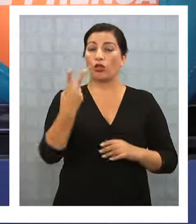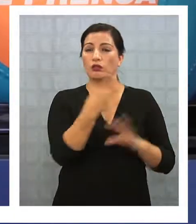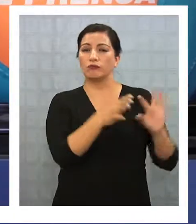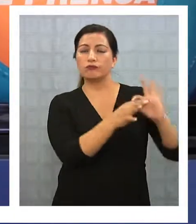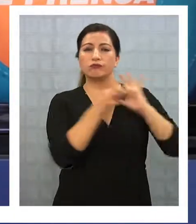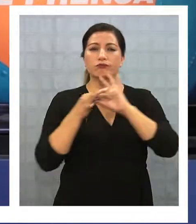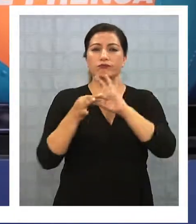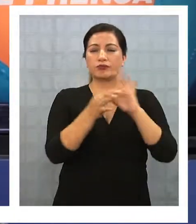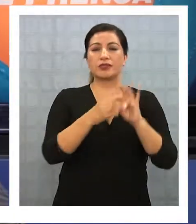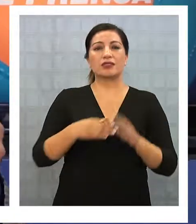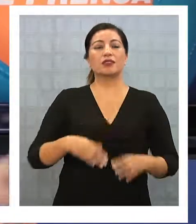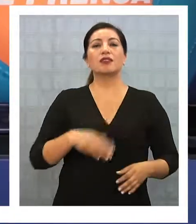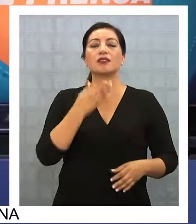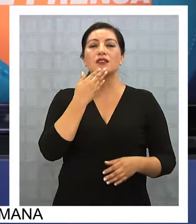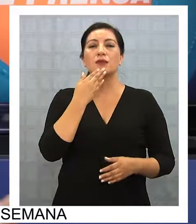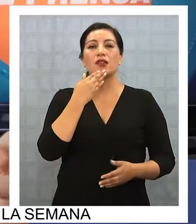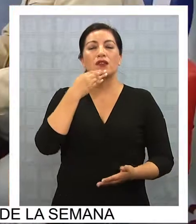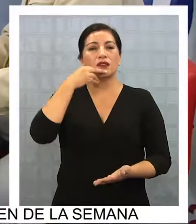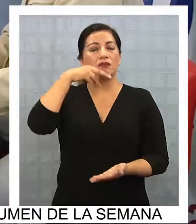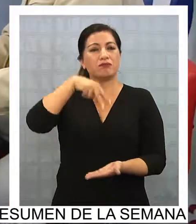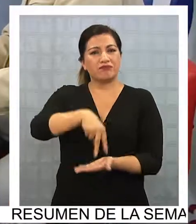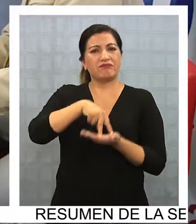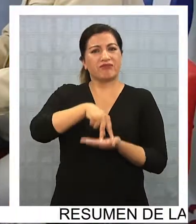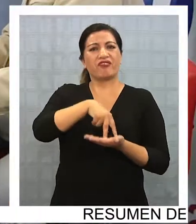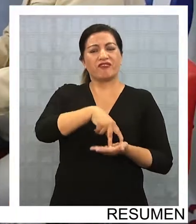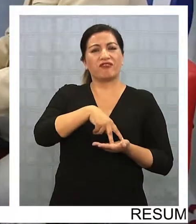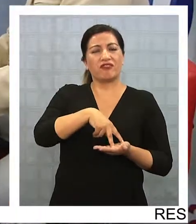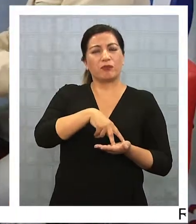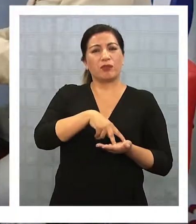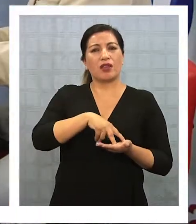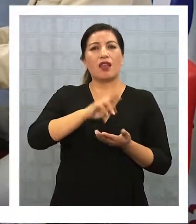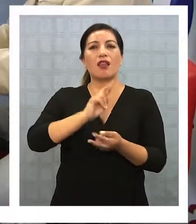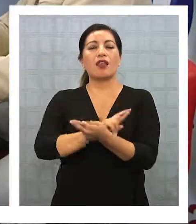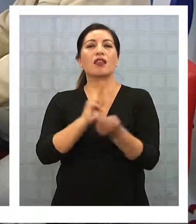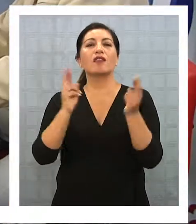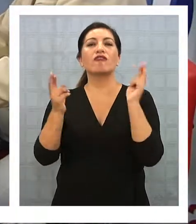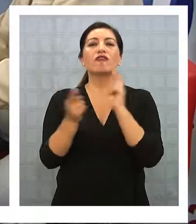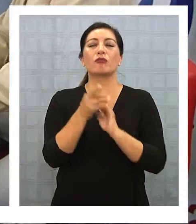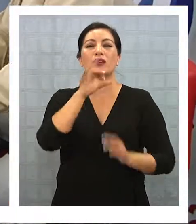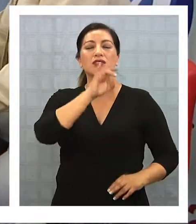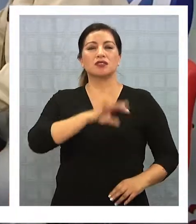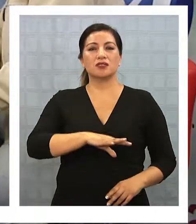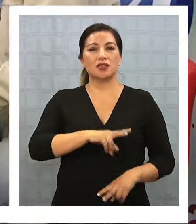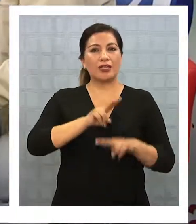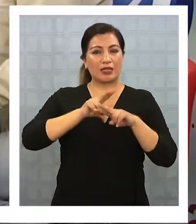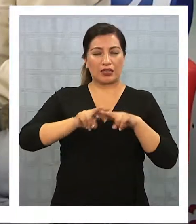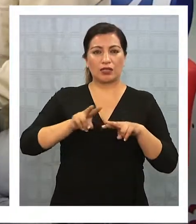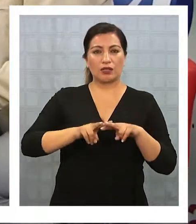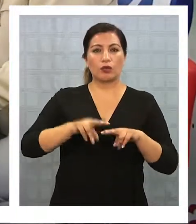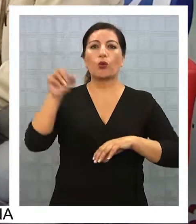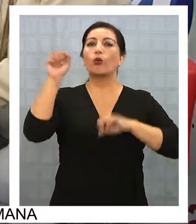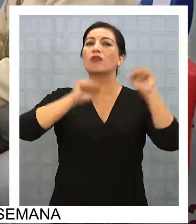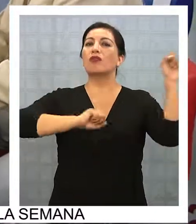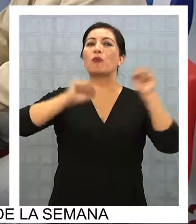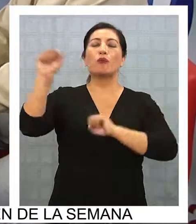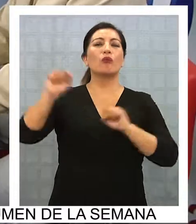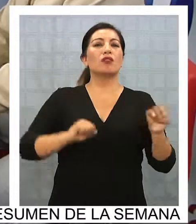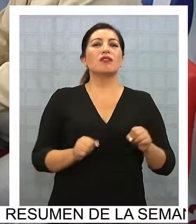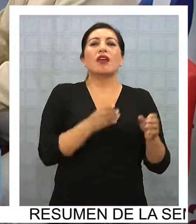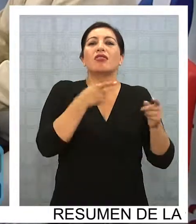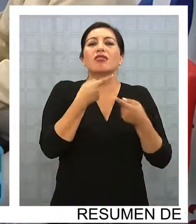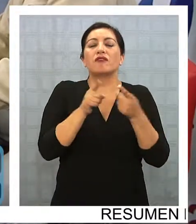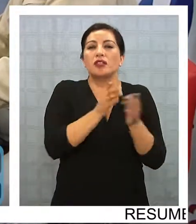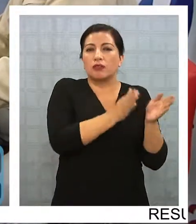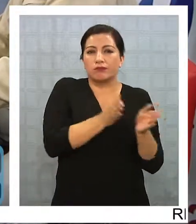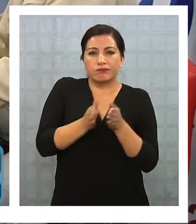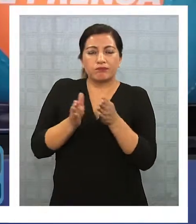gobernabilidad y que le dé estabilidad a las reformas que Chile haga no volver a los tres tercios no creo que los tres tercios le hace mal al país una política fragmentada